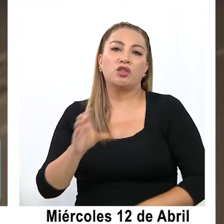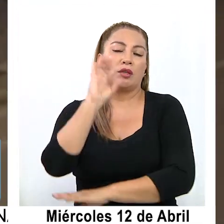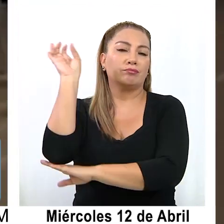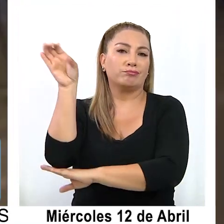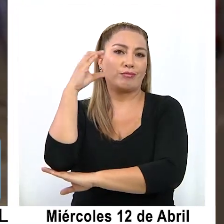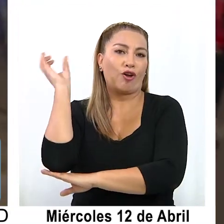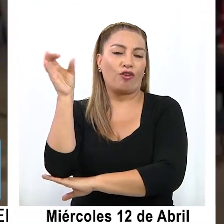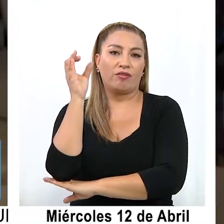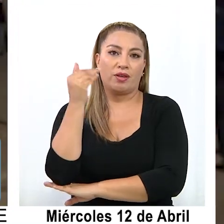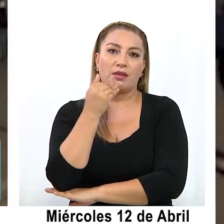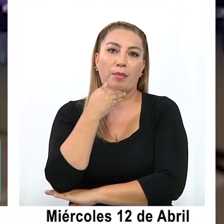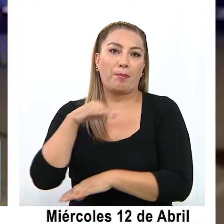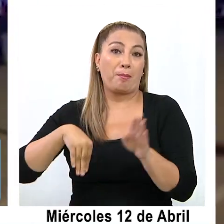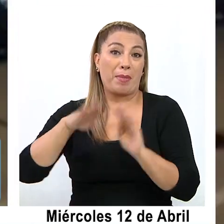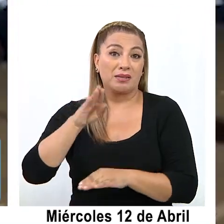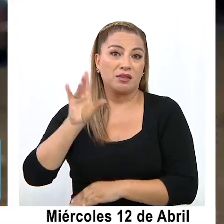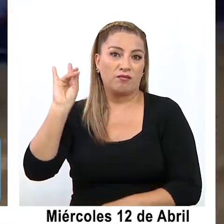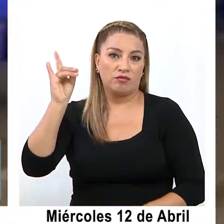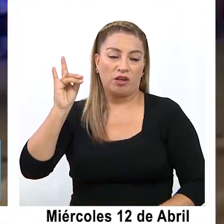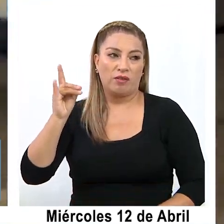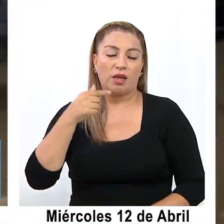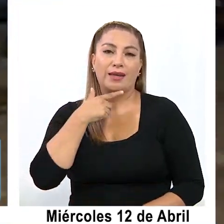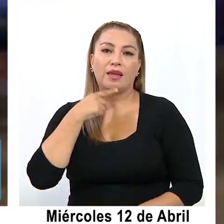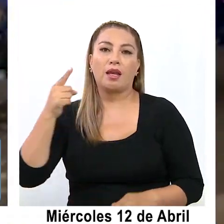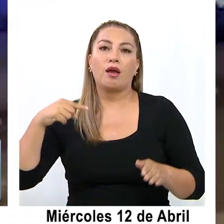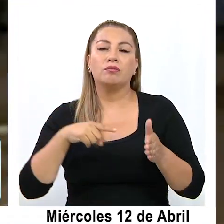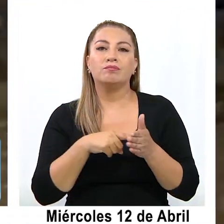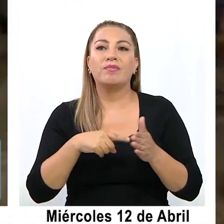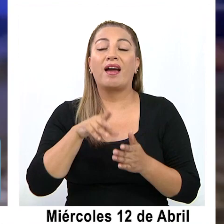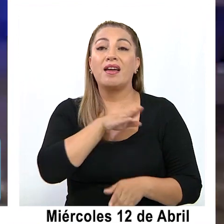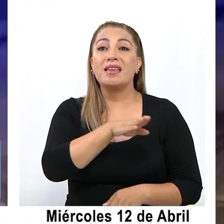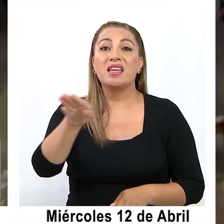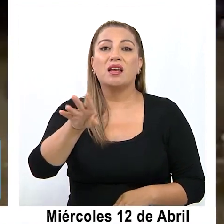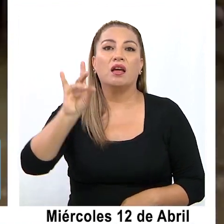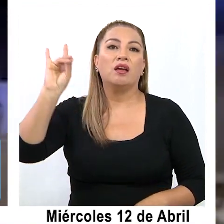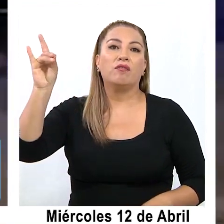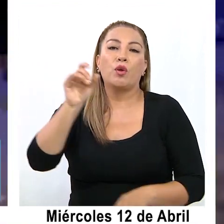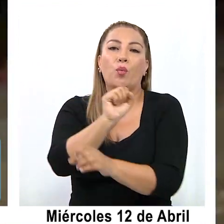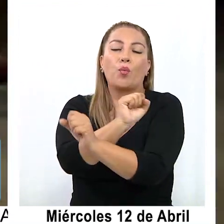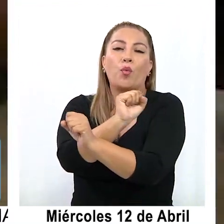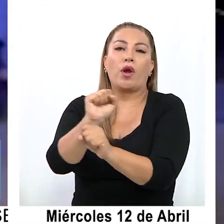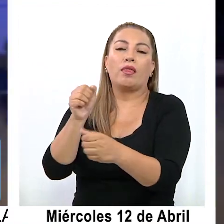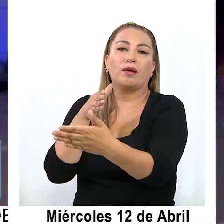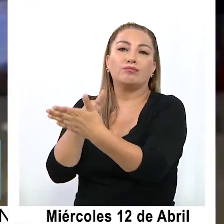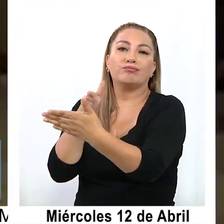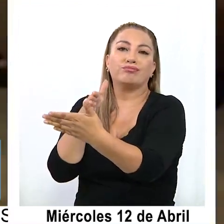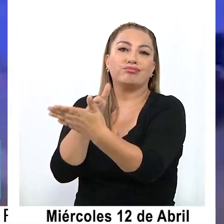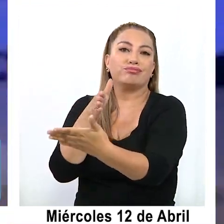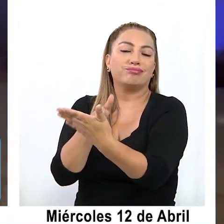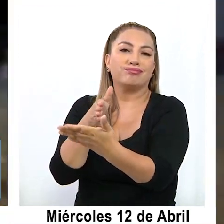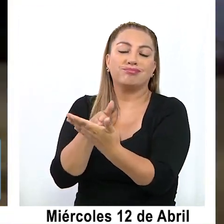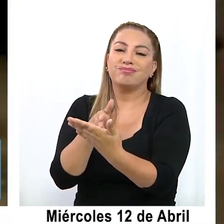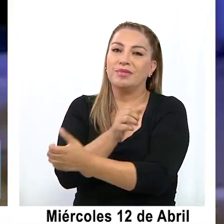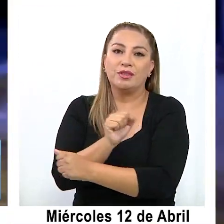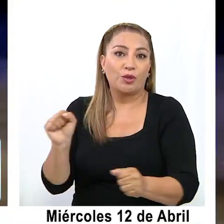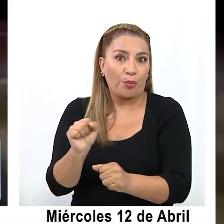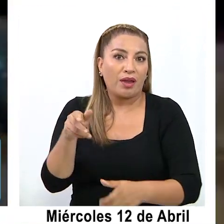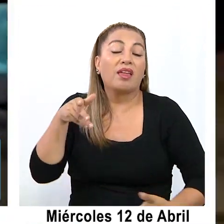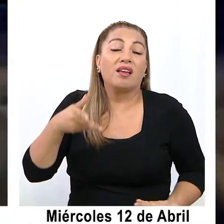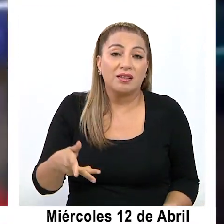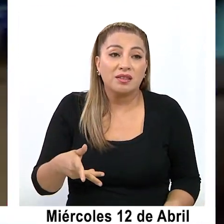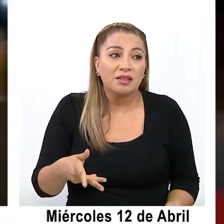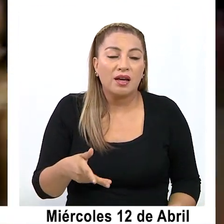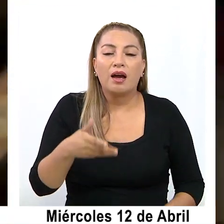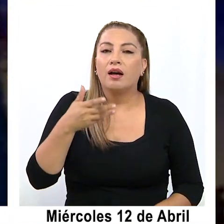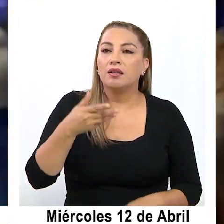colombiana y en su mayoría boliviana, intentan ingresar a Bolivia, pero se les impide la salida del territorio nacional, ya